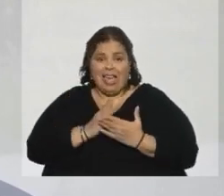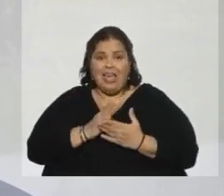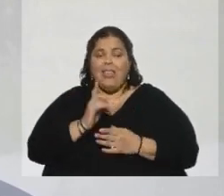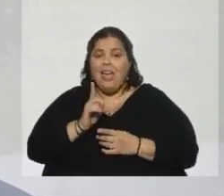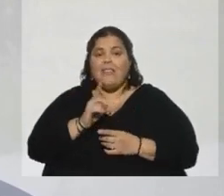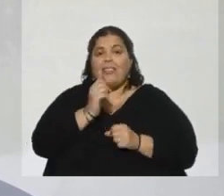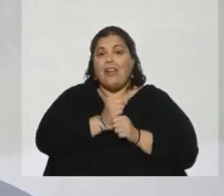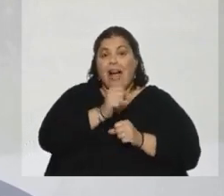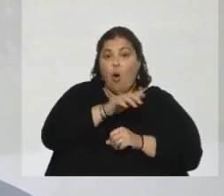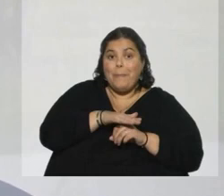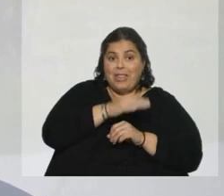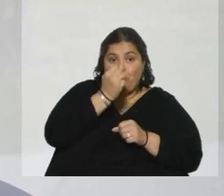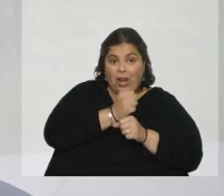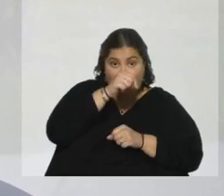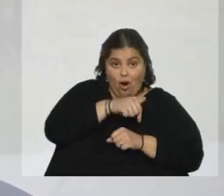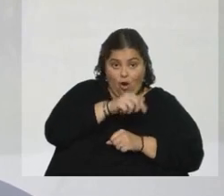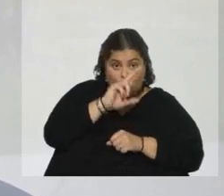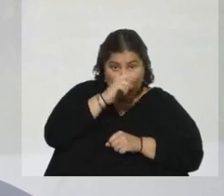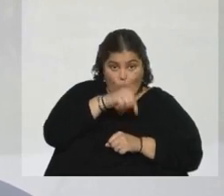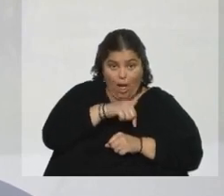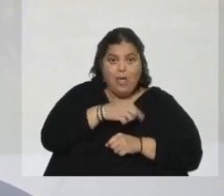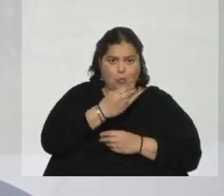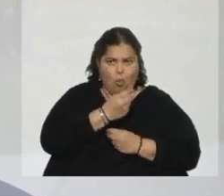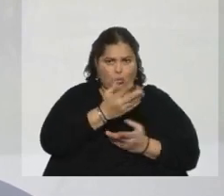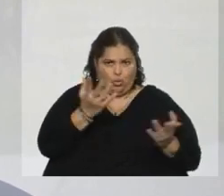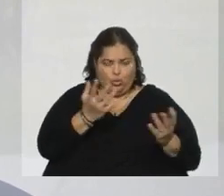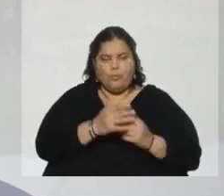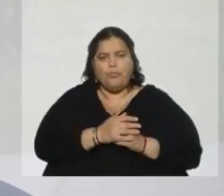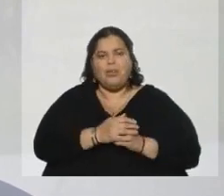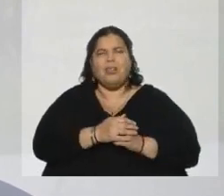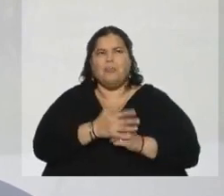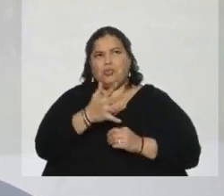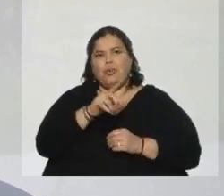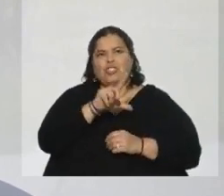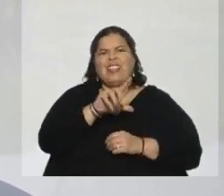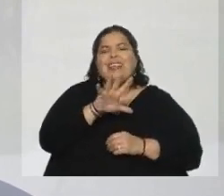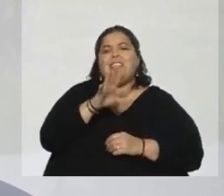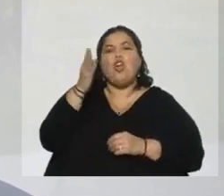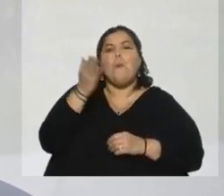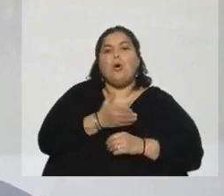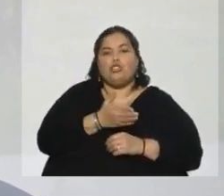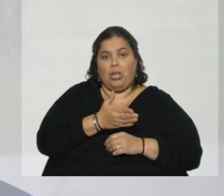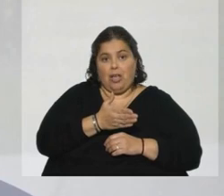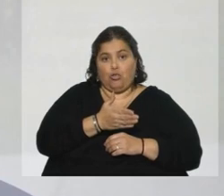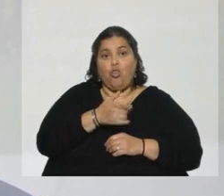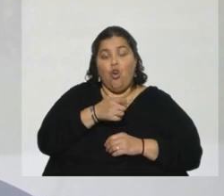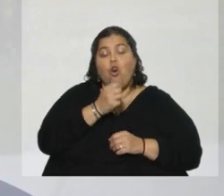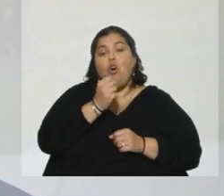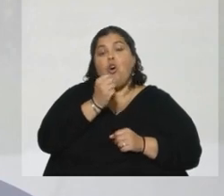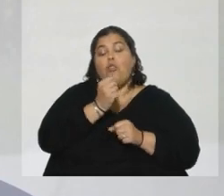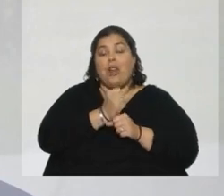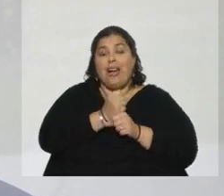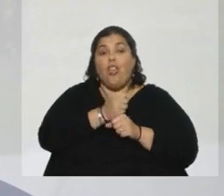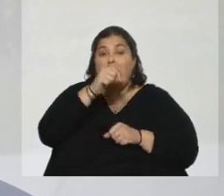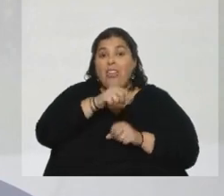empleo nacional, que es bastante alto. Por lo general, un 75% de su nómina tienen que ser